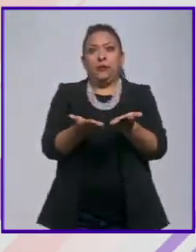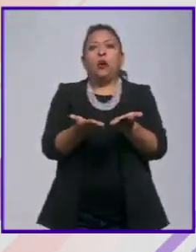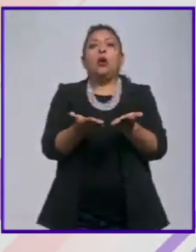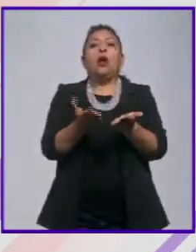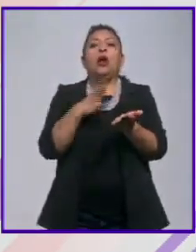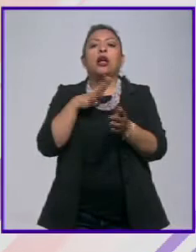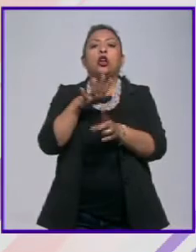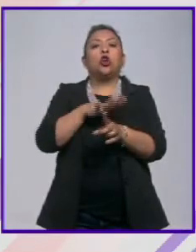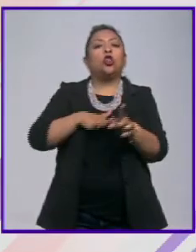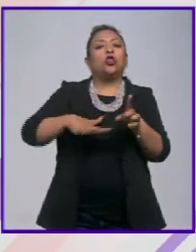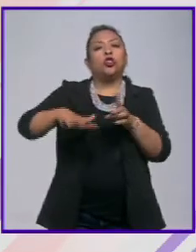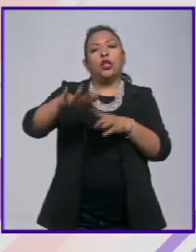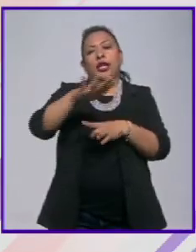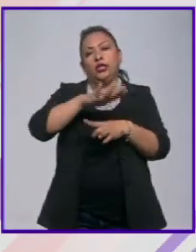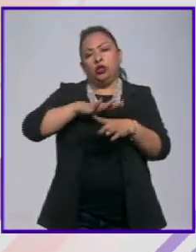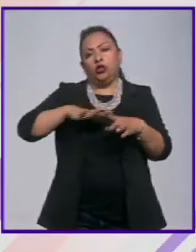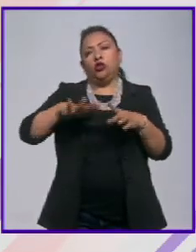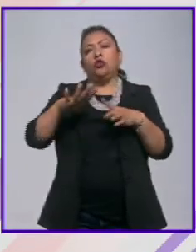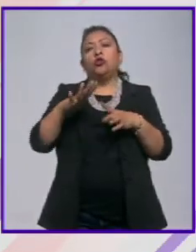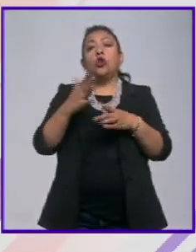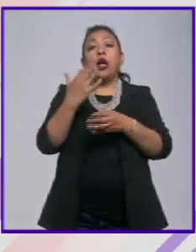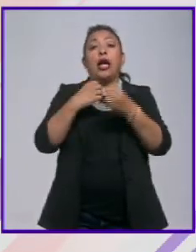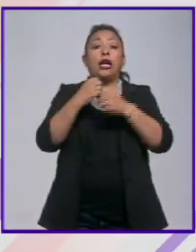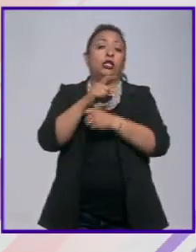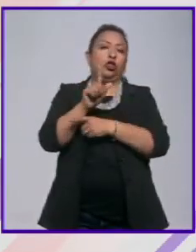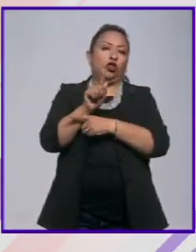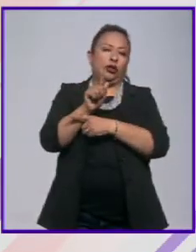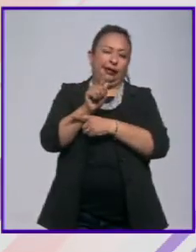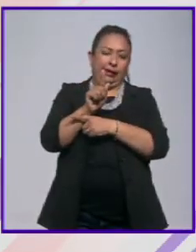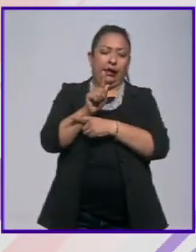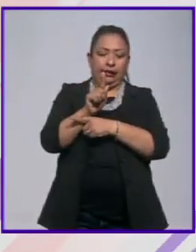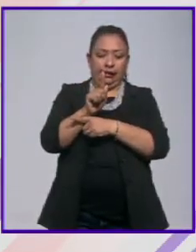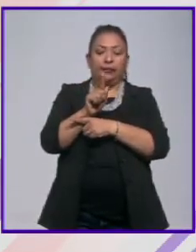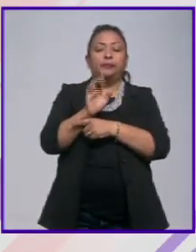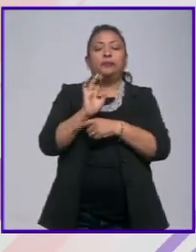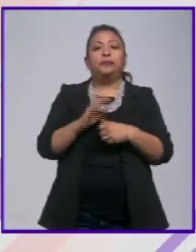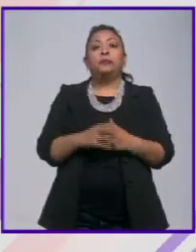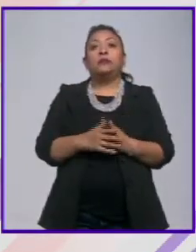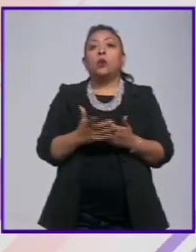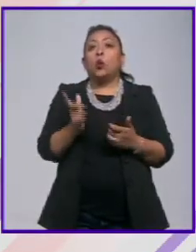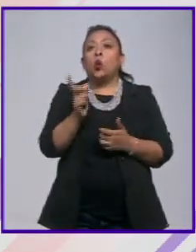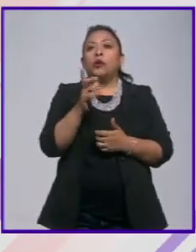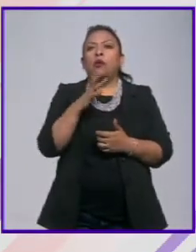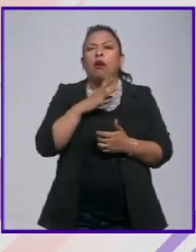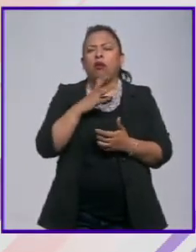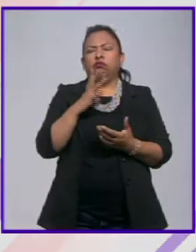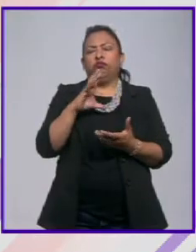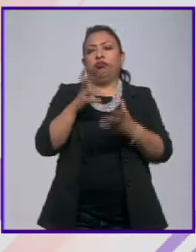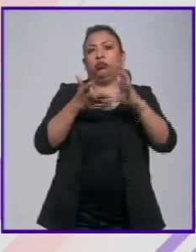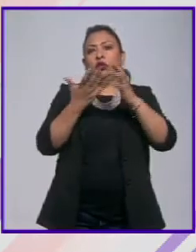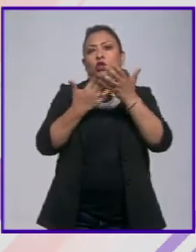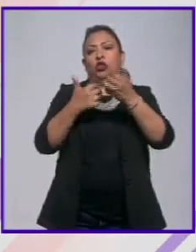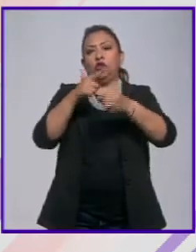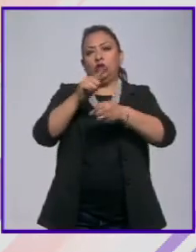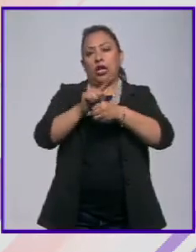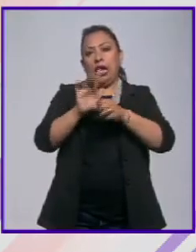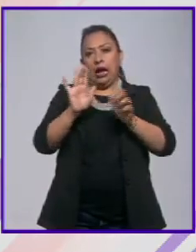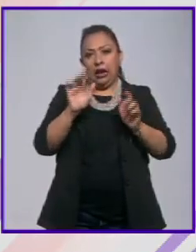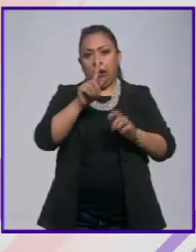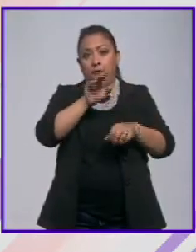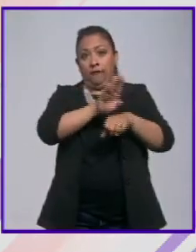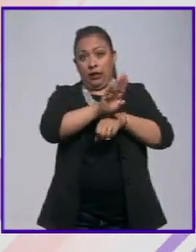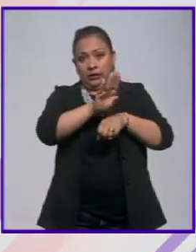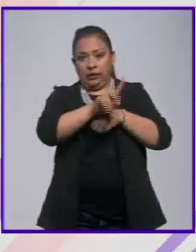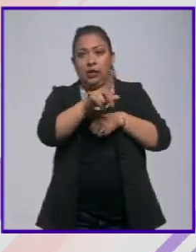contextualizado en los 70 en pleno momento de revueltas sociales en Brasil y